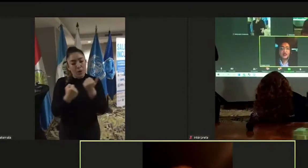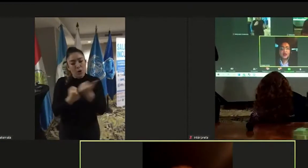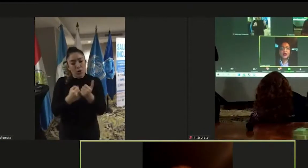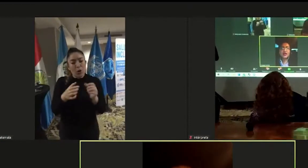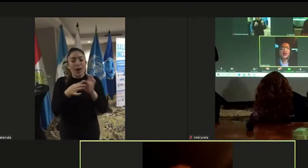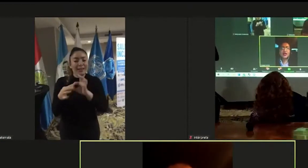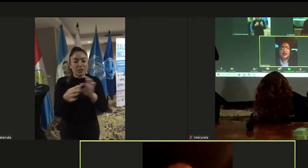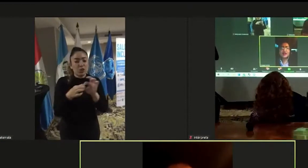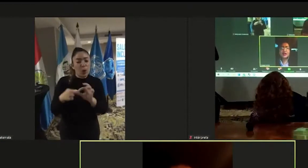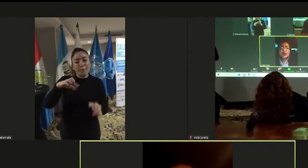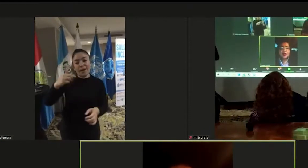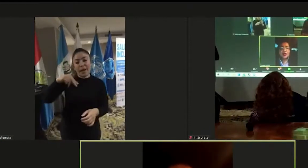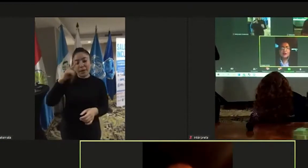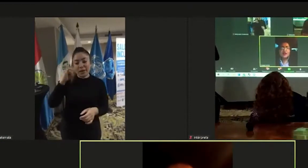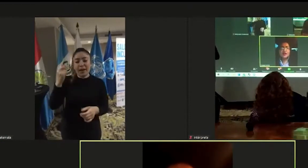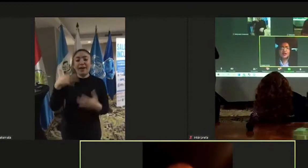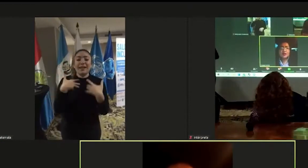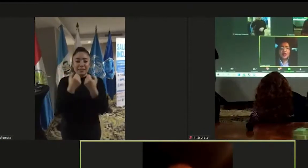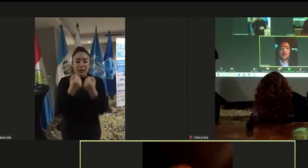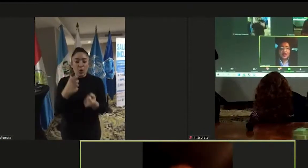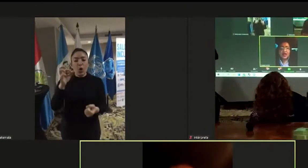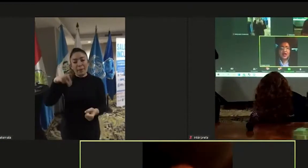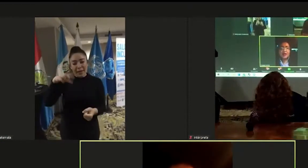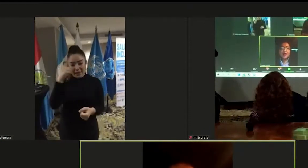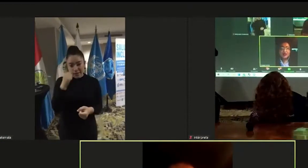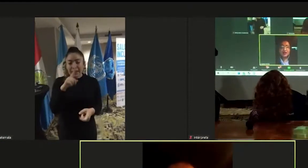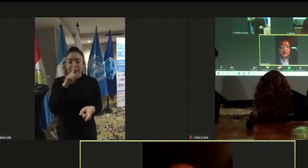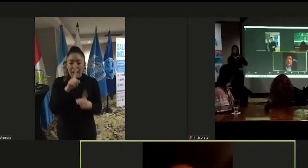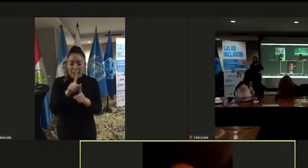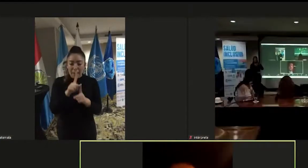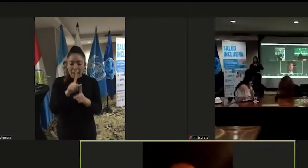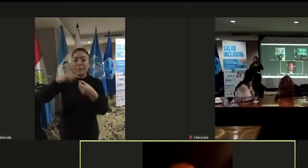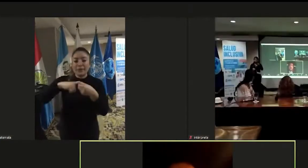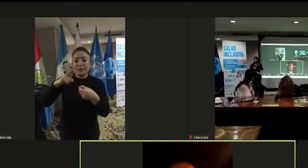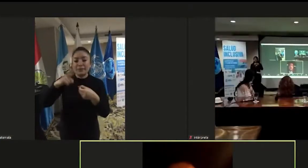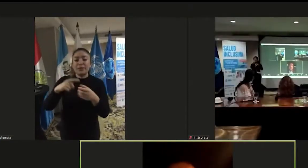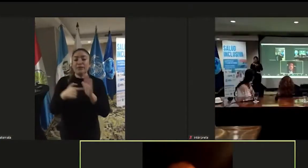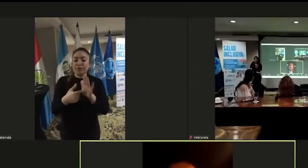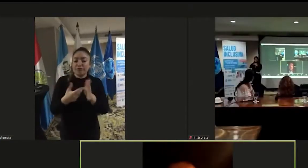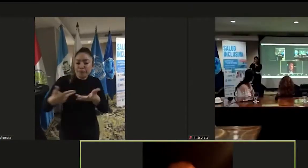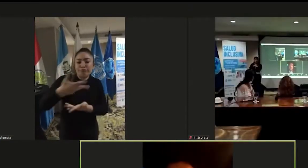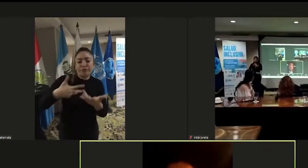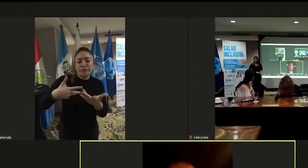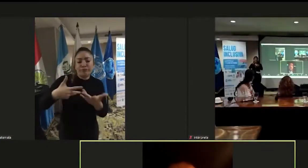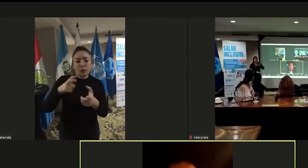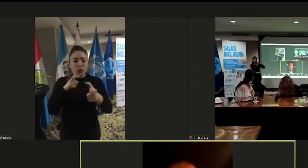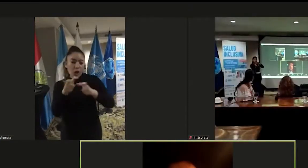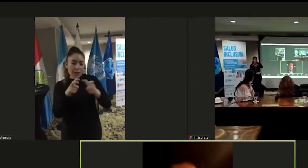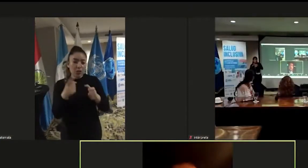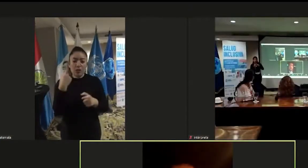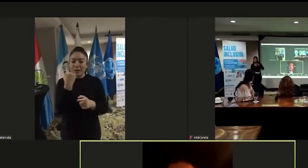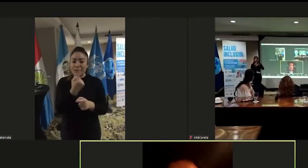Panamericana de la Salud, pero también a la participación, retroalimentación y coordinación de los